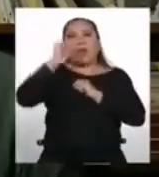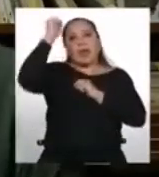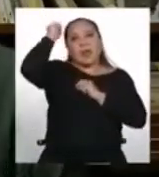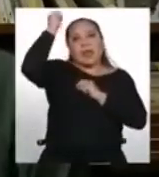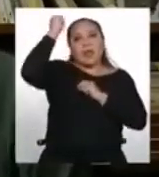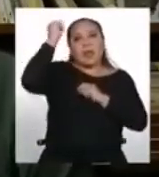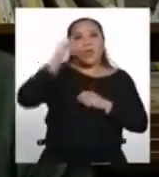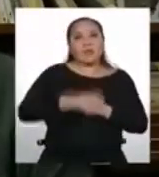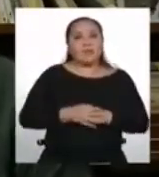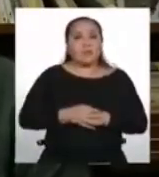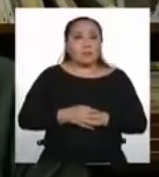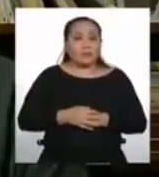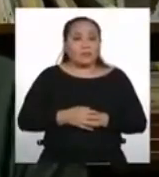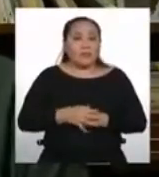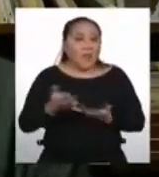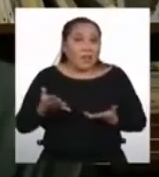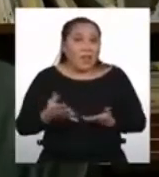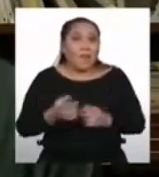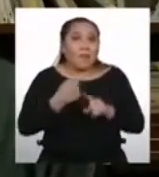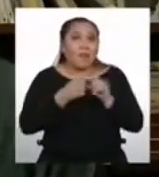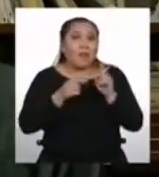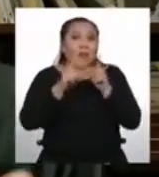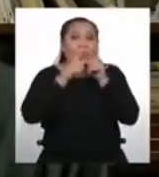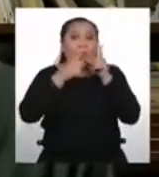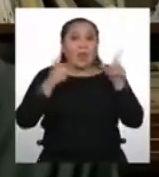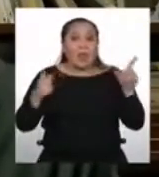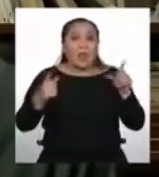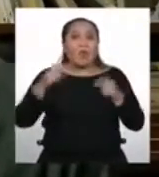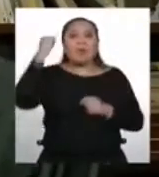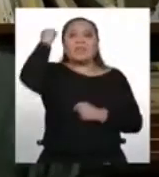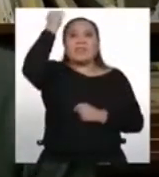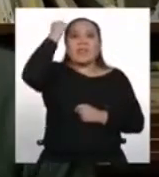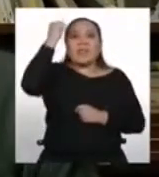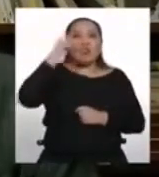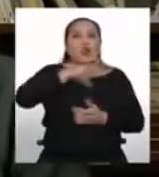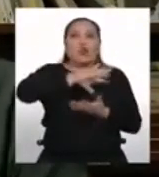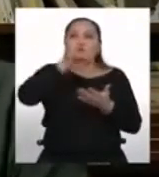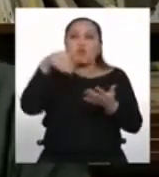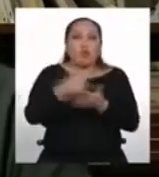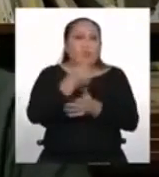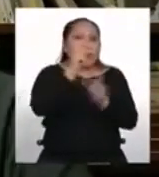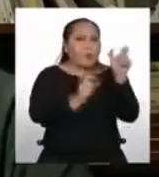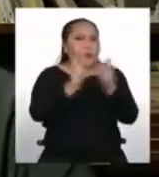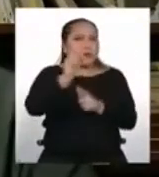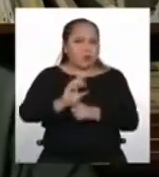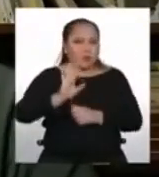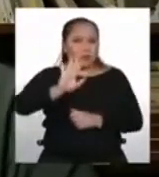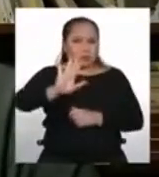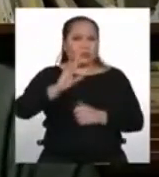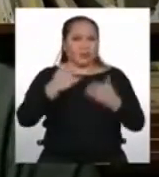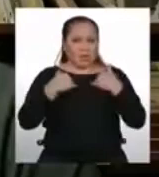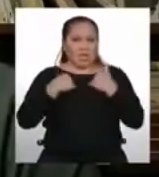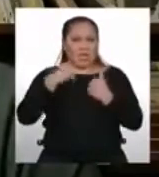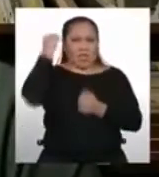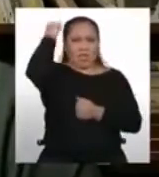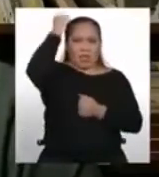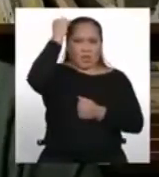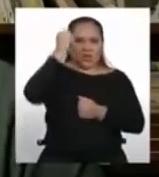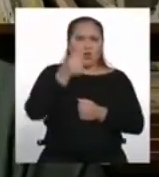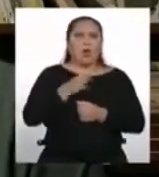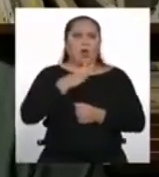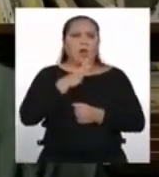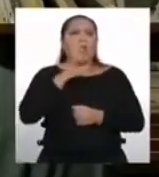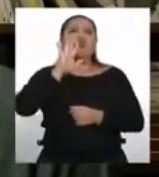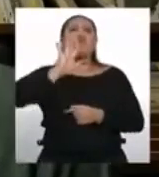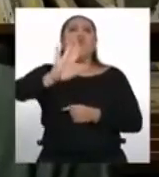la lengua es un derecho. La lengua es un derecho. Todos tenemos derecho a hablar nuestra lengua originaria o